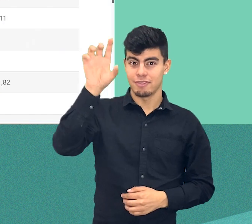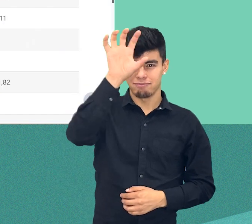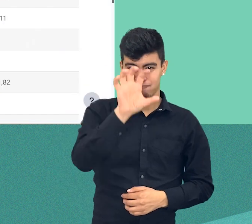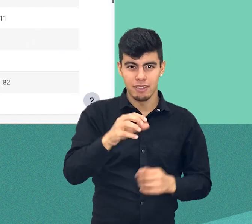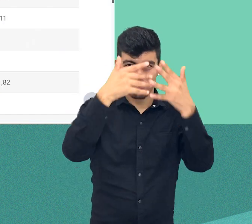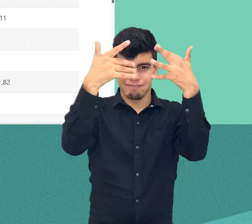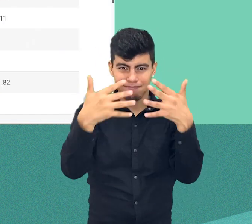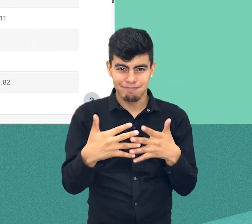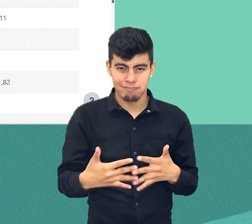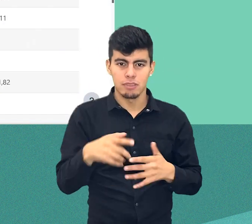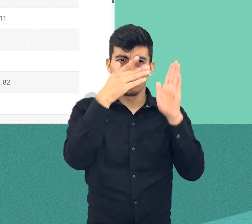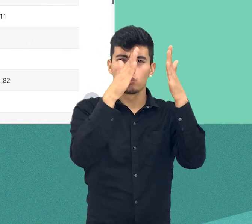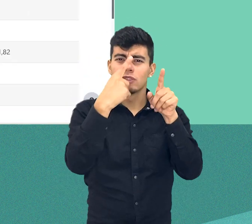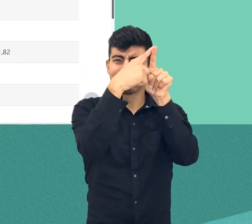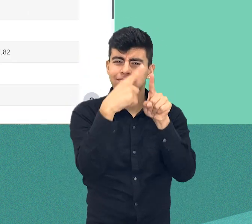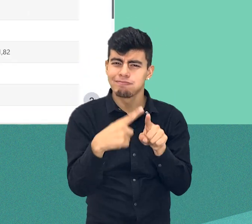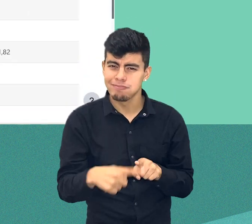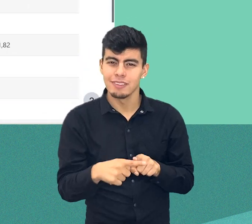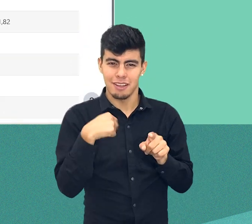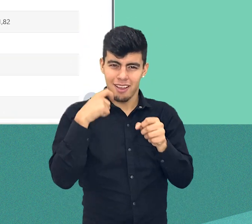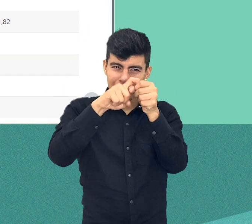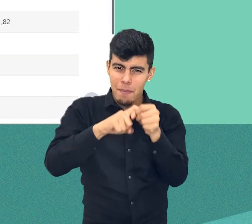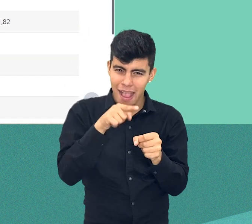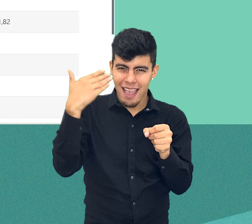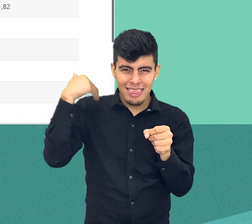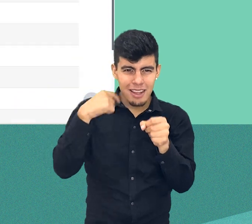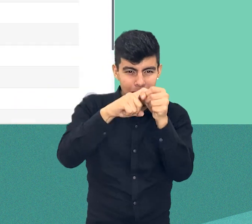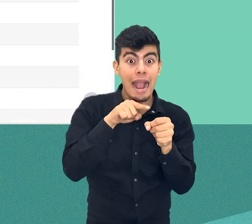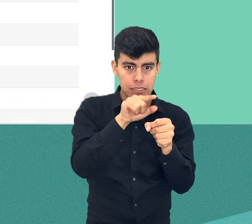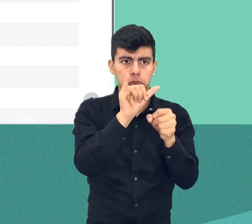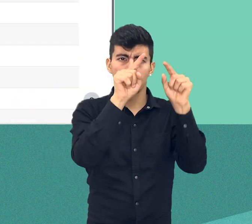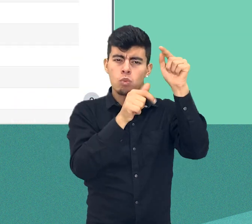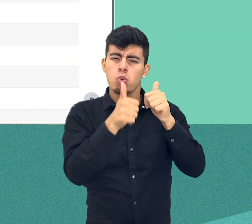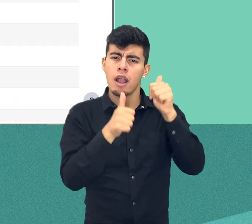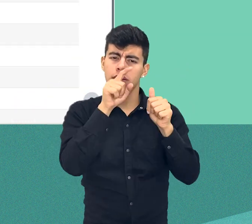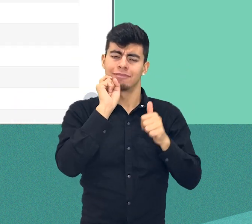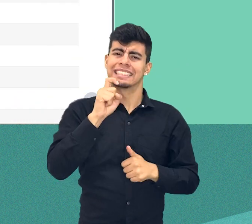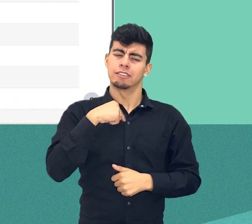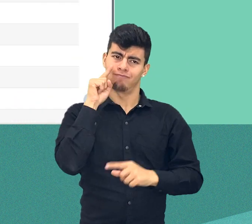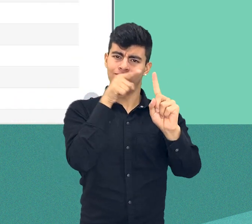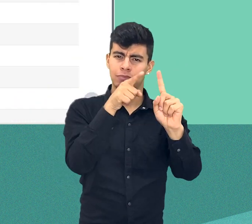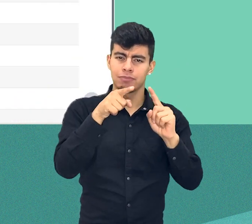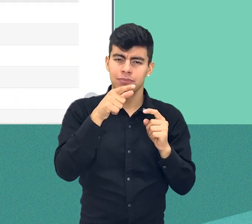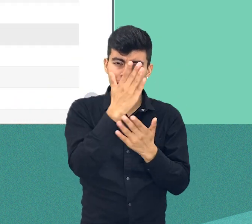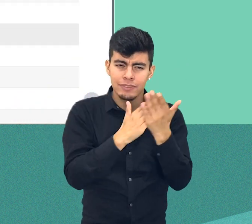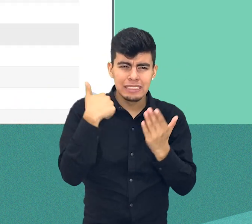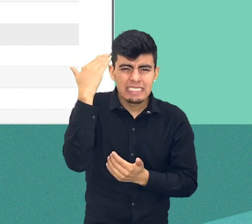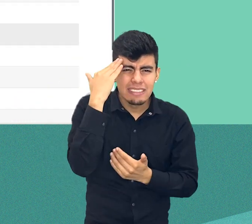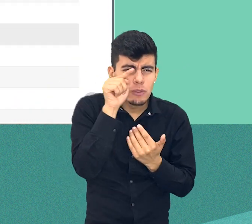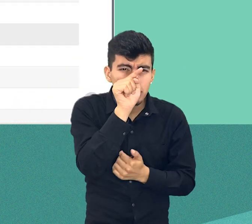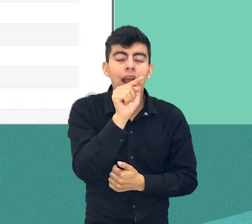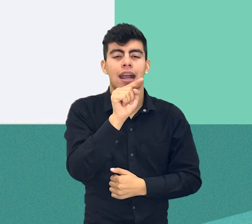Se abrirá una ventana en la que podremos identificar todos los cursos que tenemos matriculados. Al seleccionar el